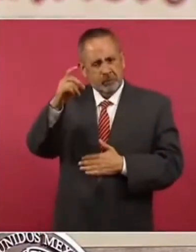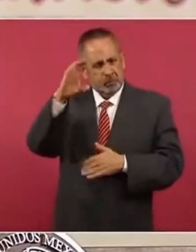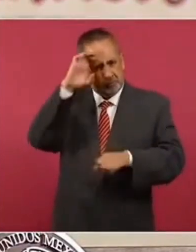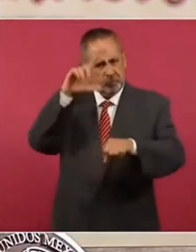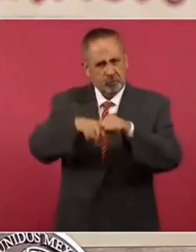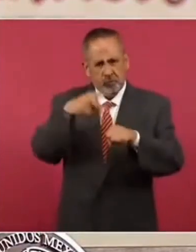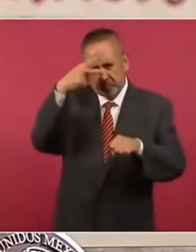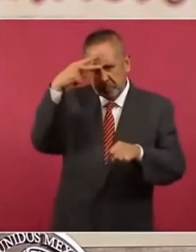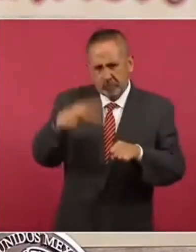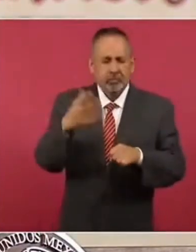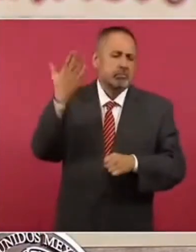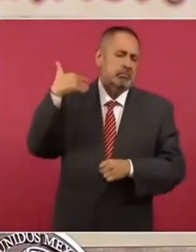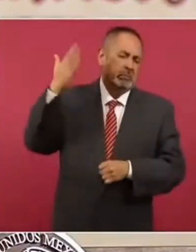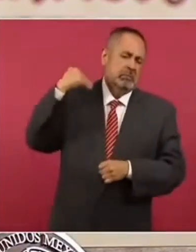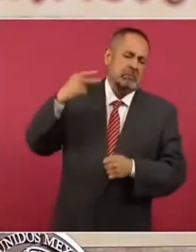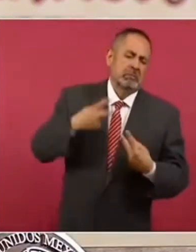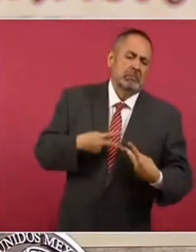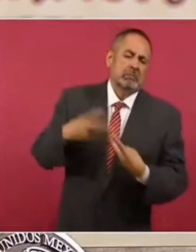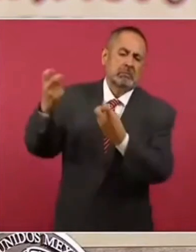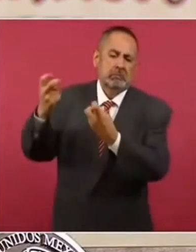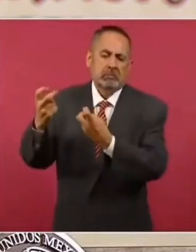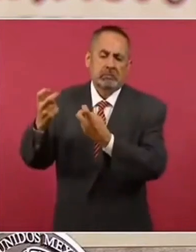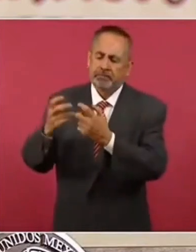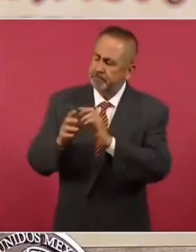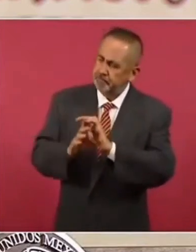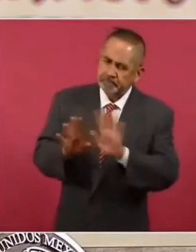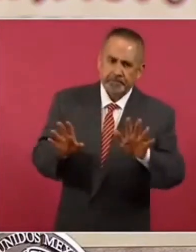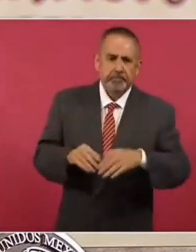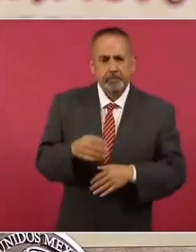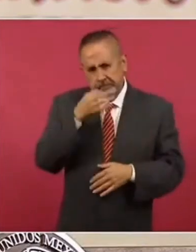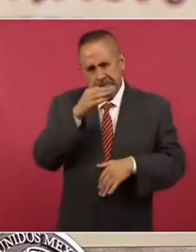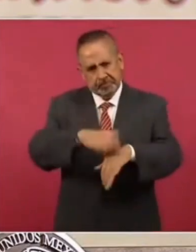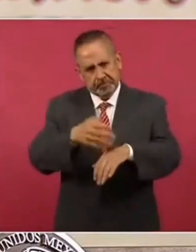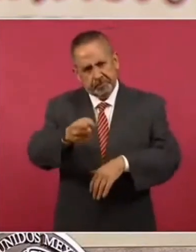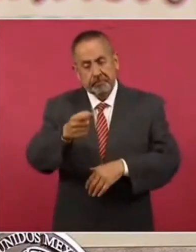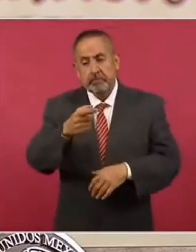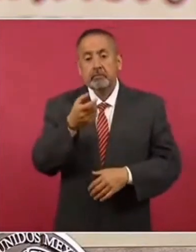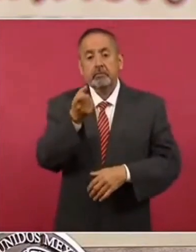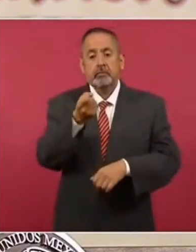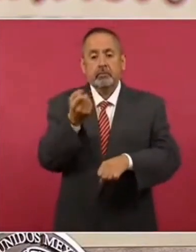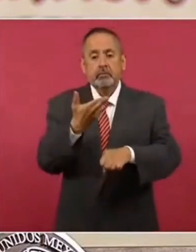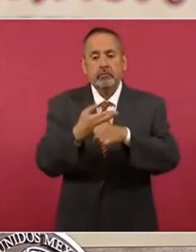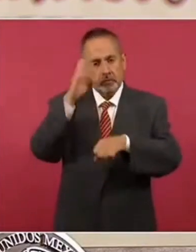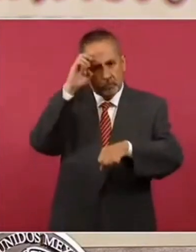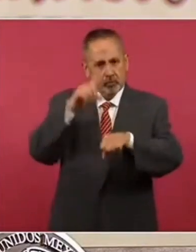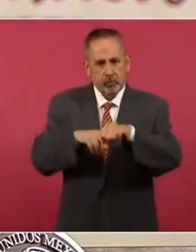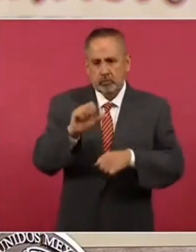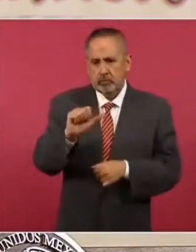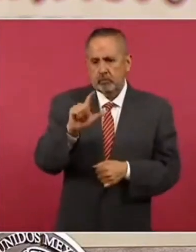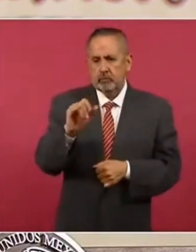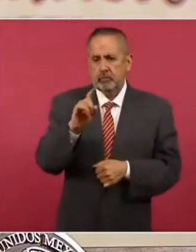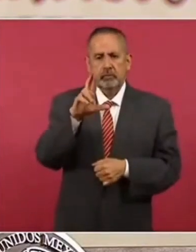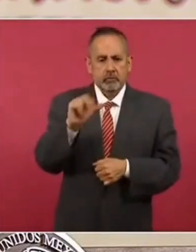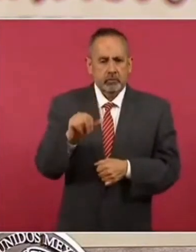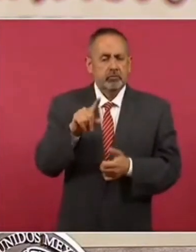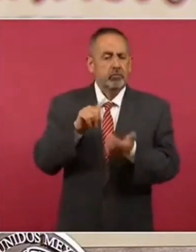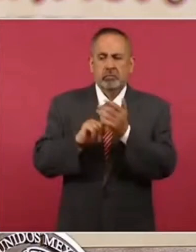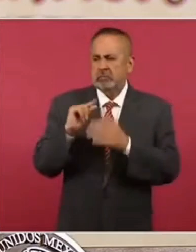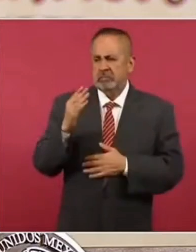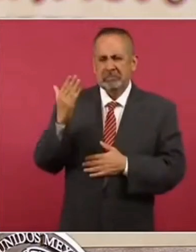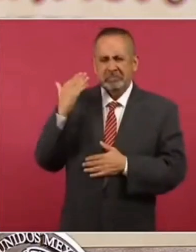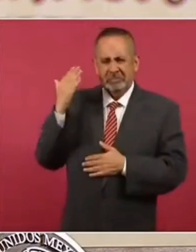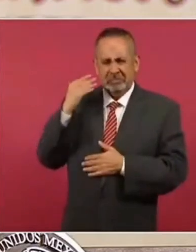sustraído ilegalmente. Le dirijo también un saludo especial a la secretaria de Cultura, Alejandra Frausto, que en días